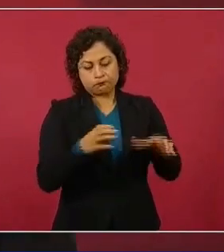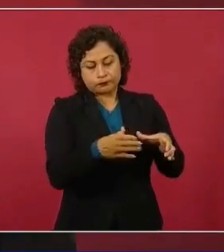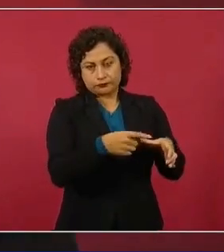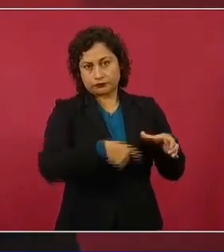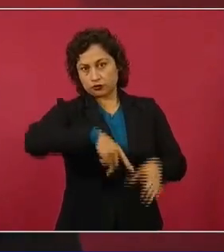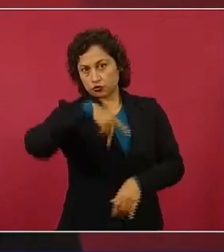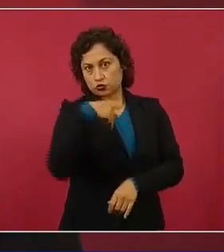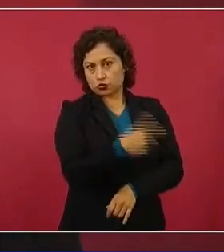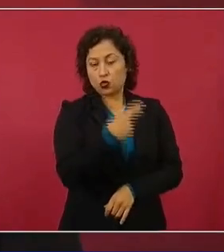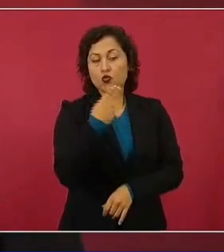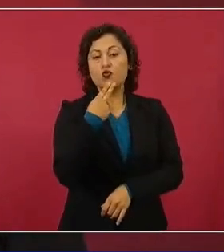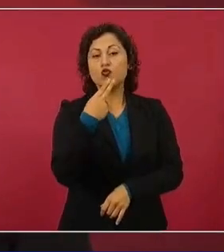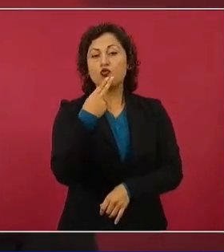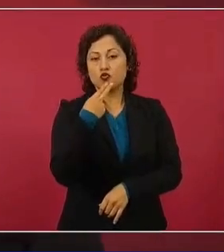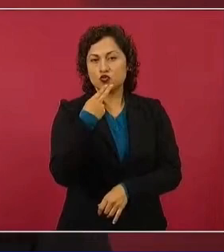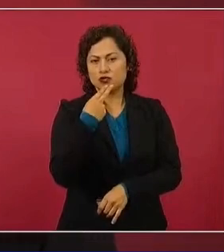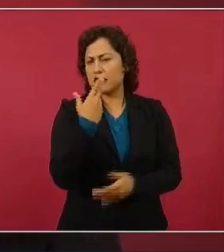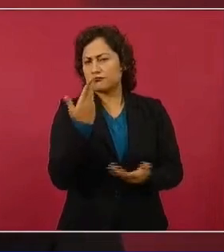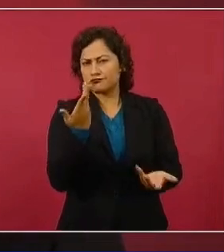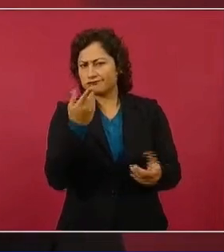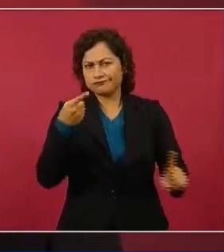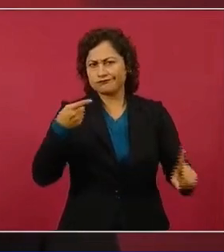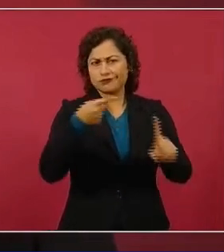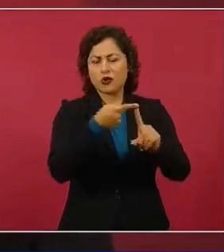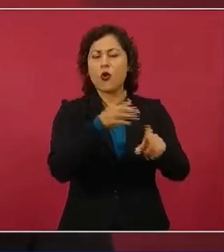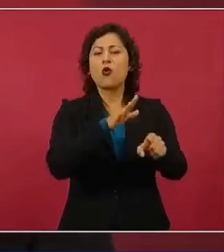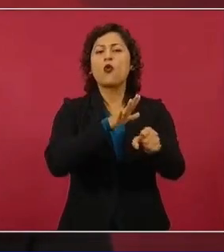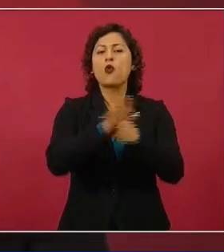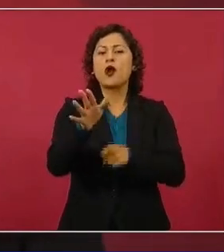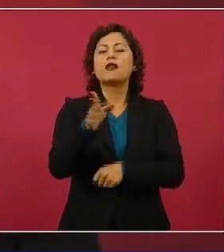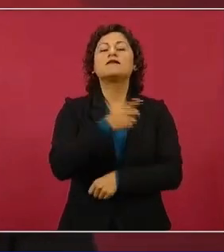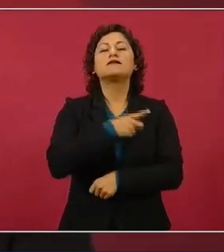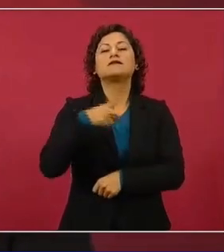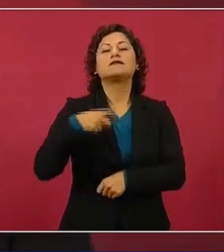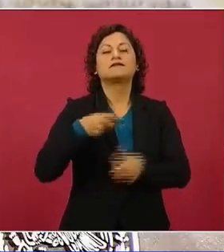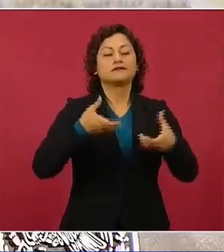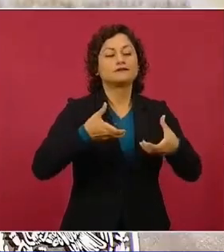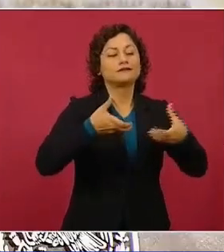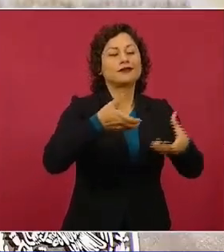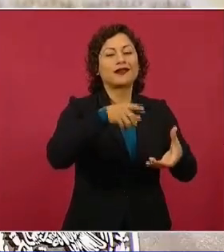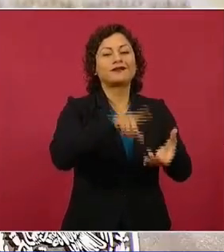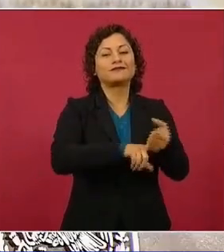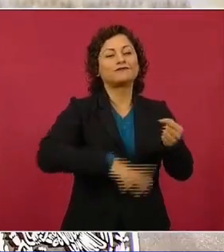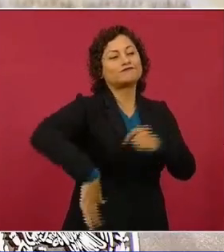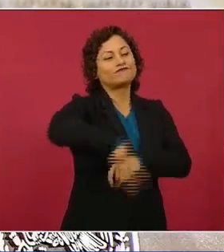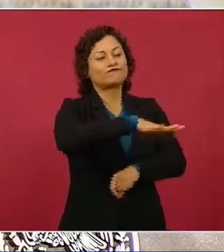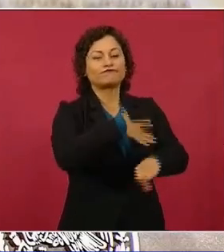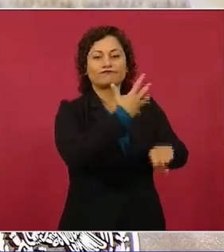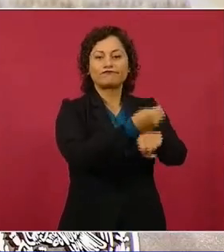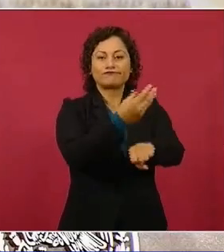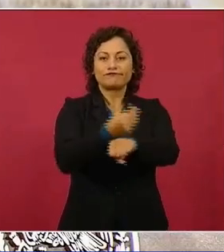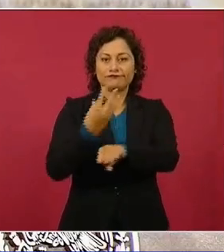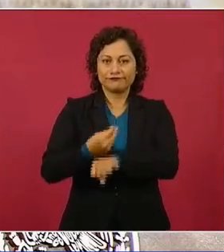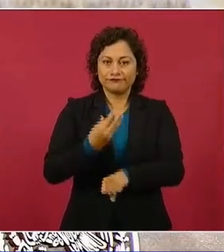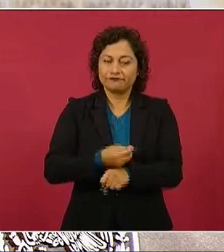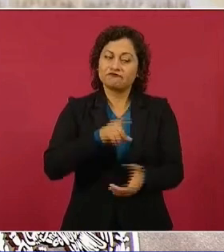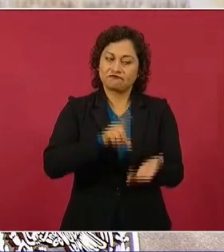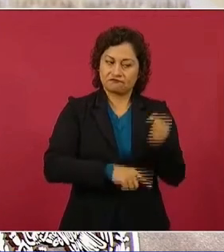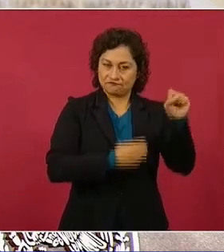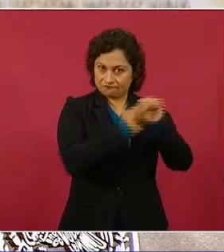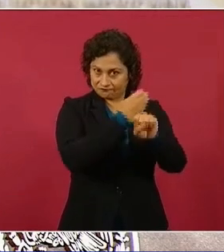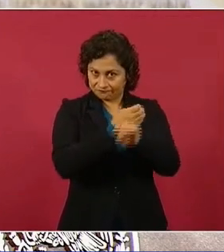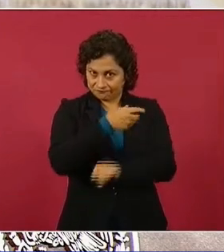esos recursos se utilicen en mejorar las calles, en las ciudades.